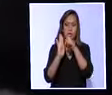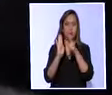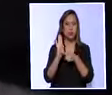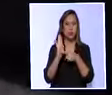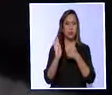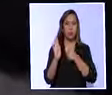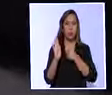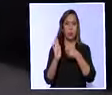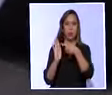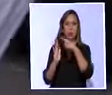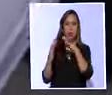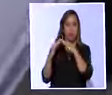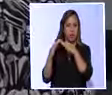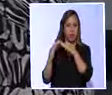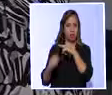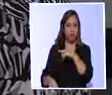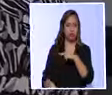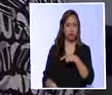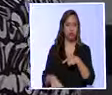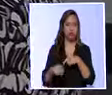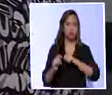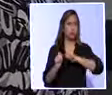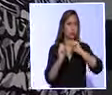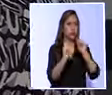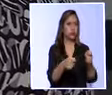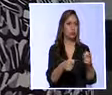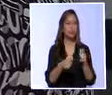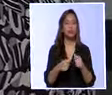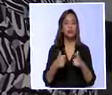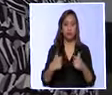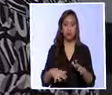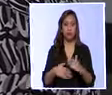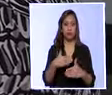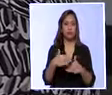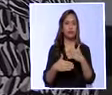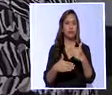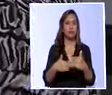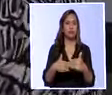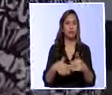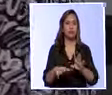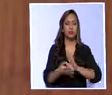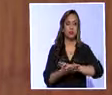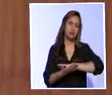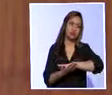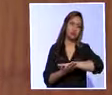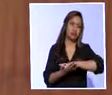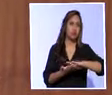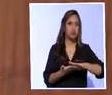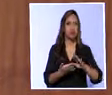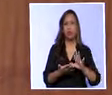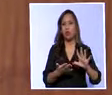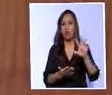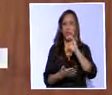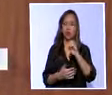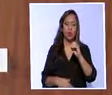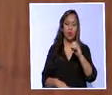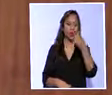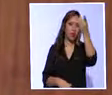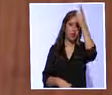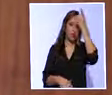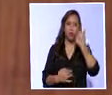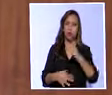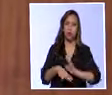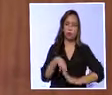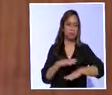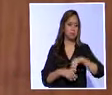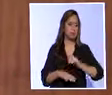propiedad del bien. Con eso entrará en proceso ya de apuración con todos los documentos que me han solicitado